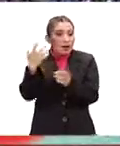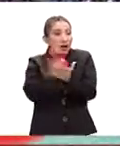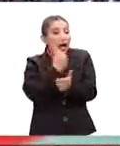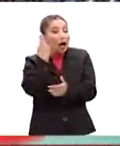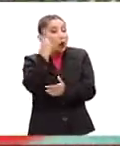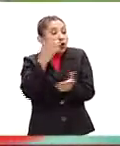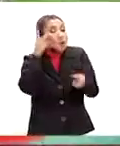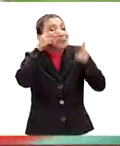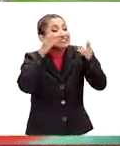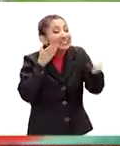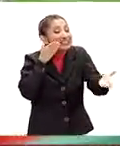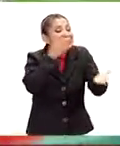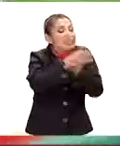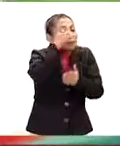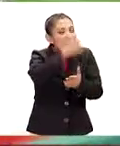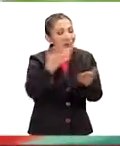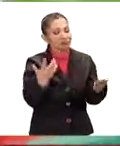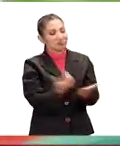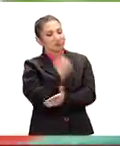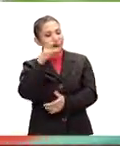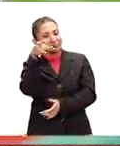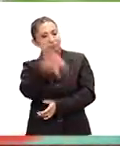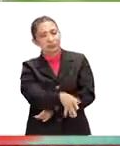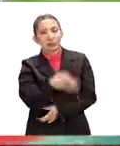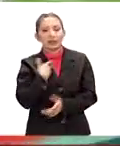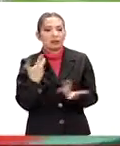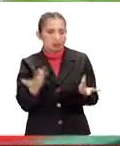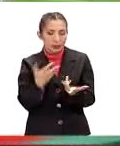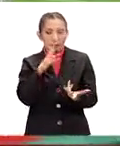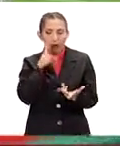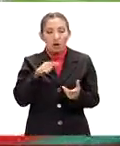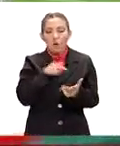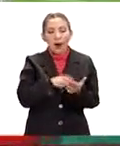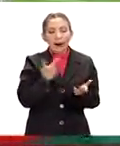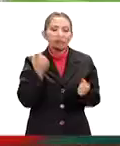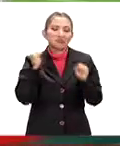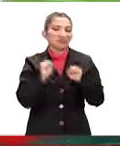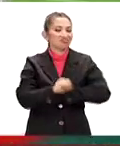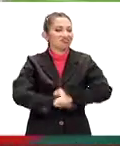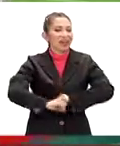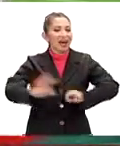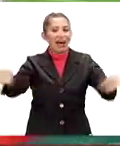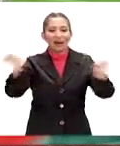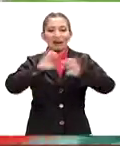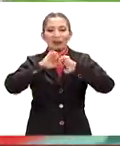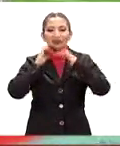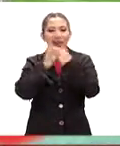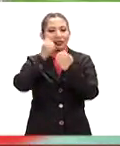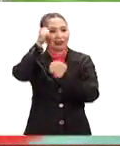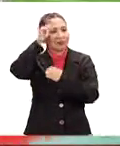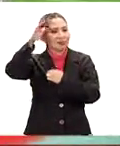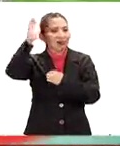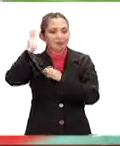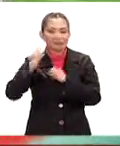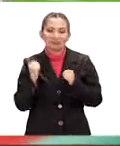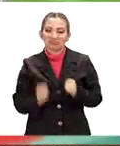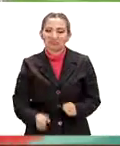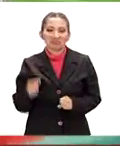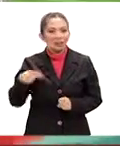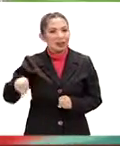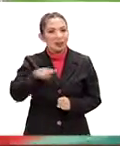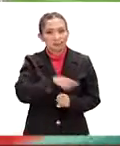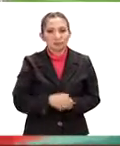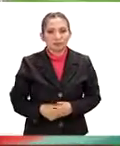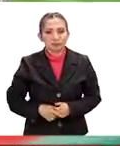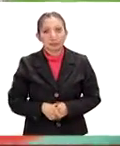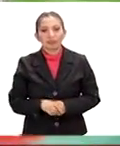de visita para poder hacer las cosas bien. Y el mejor escenario sería en la casa de los de Coapa, sin duda alguna, ahí en